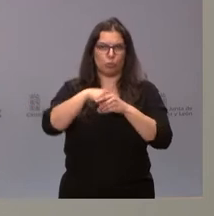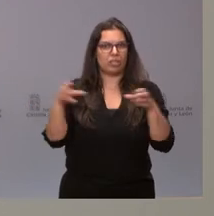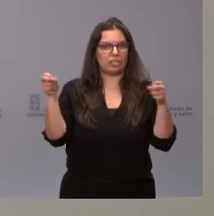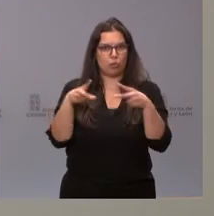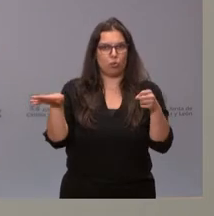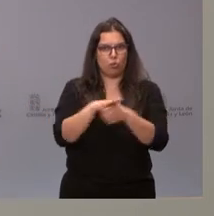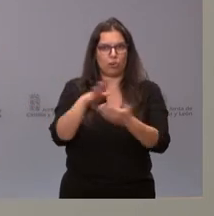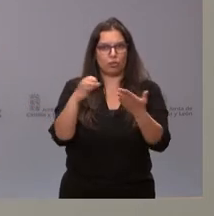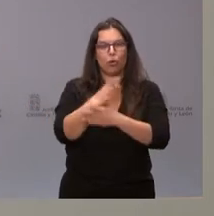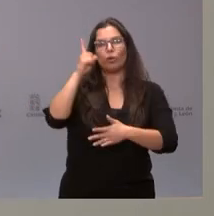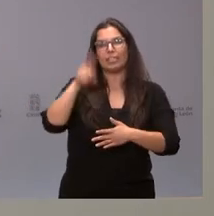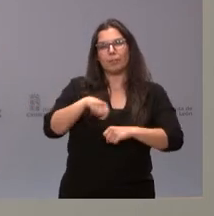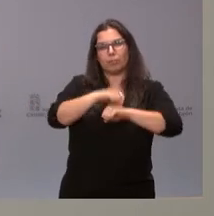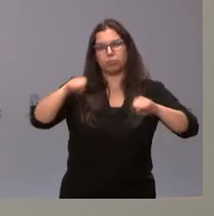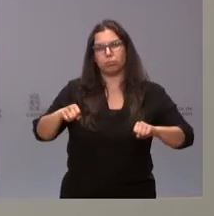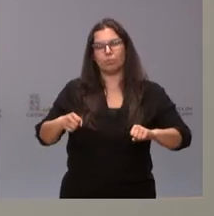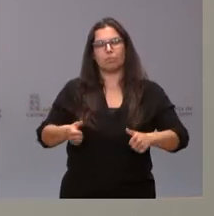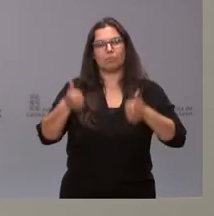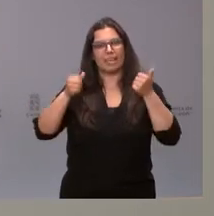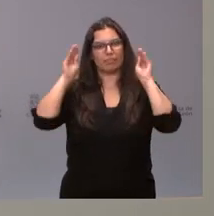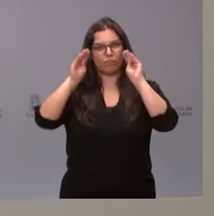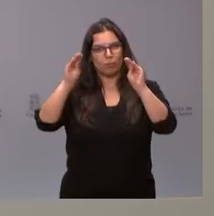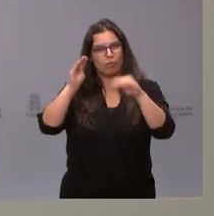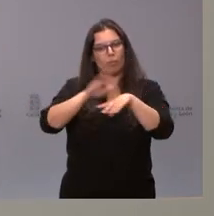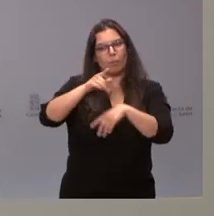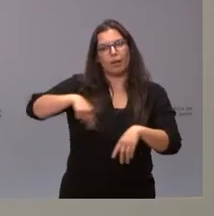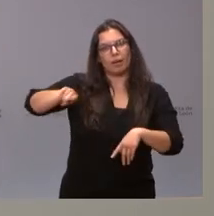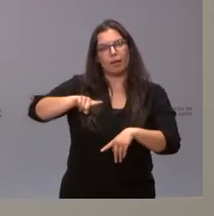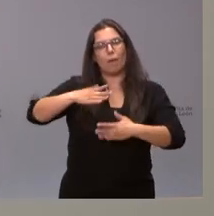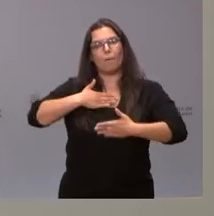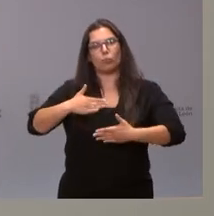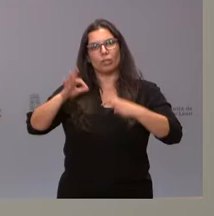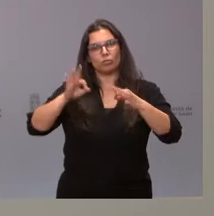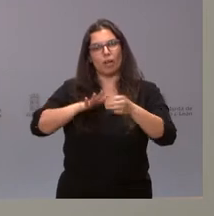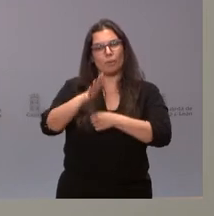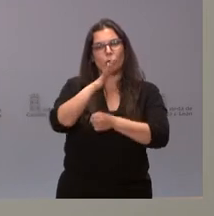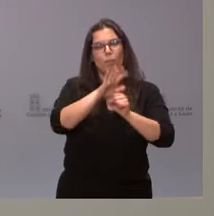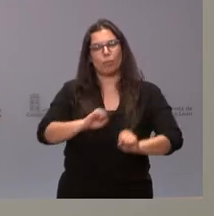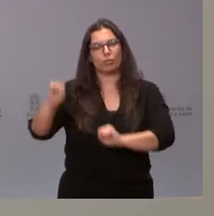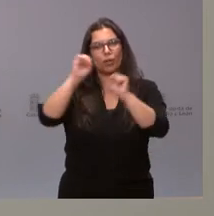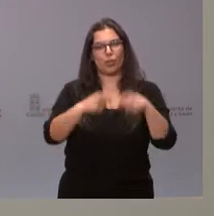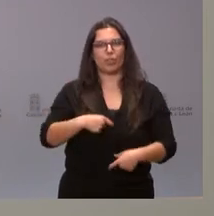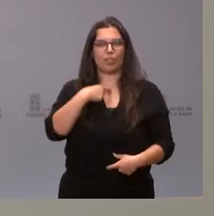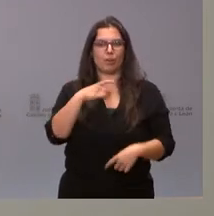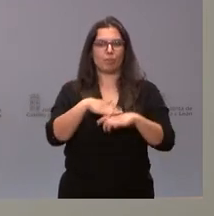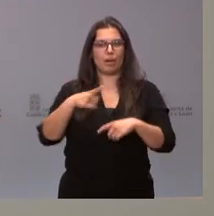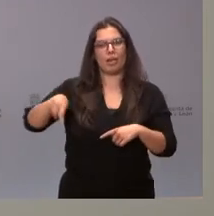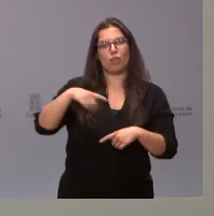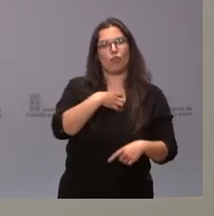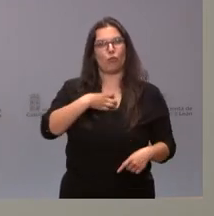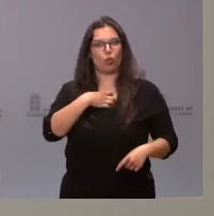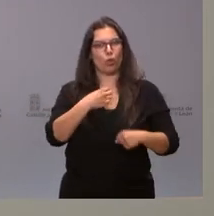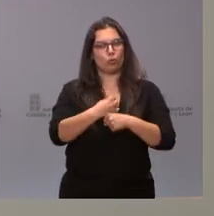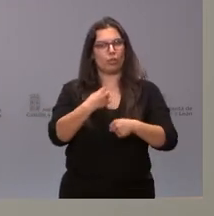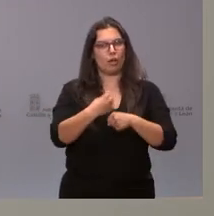todo el ámbito de la formación de las personas voluntarias en el ámbito de la Protección Civil para garantizar un adecuado desempeño de sus tareas